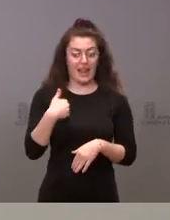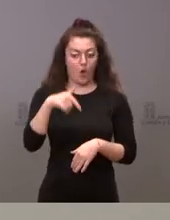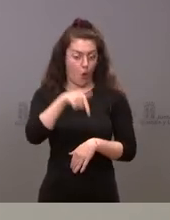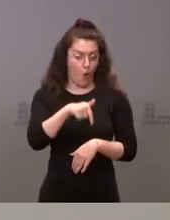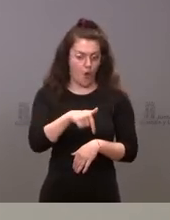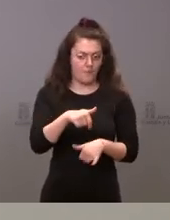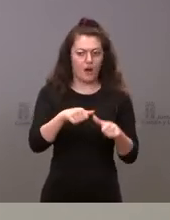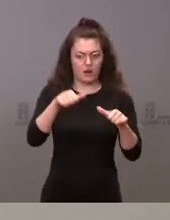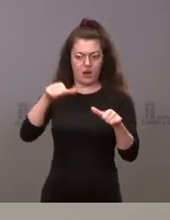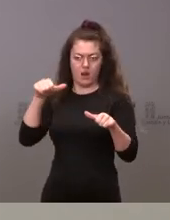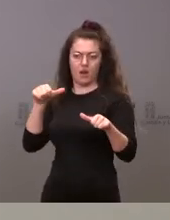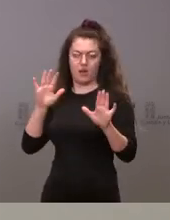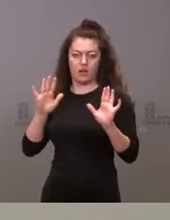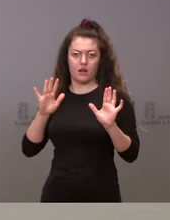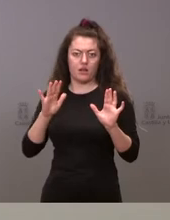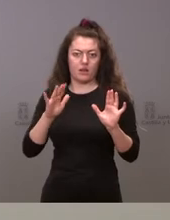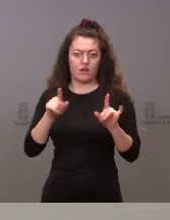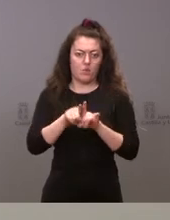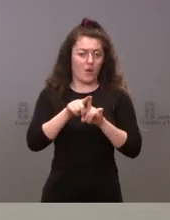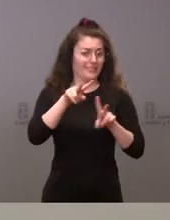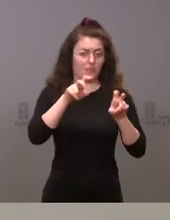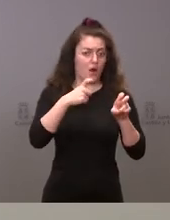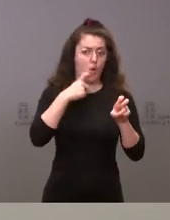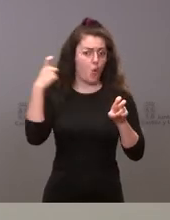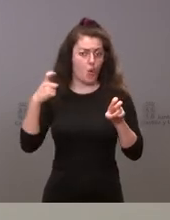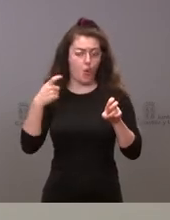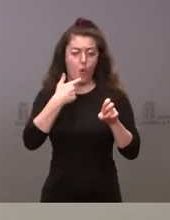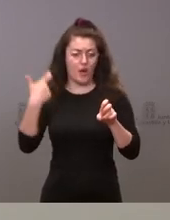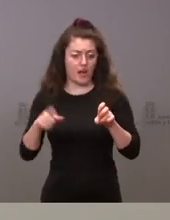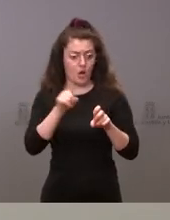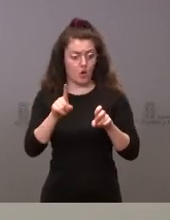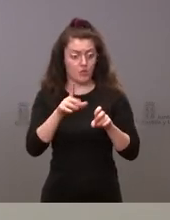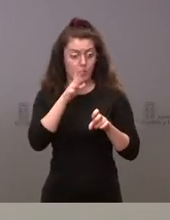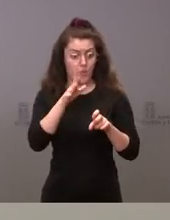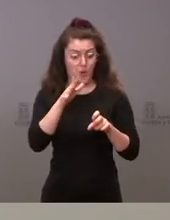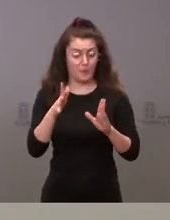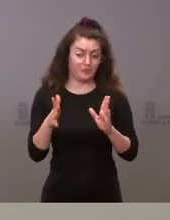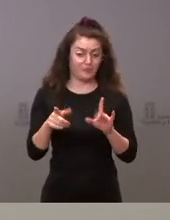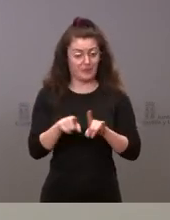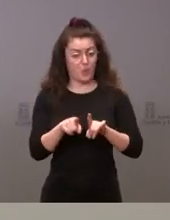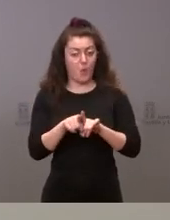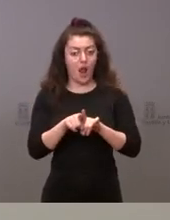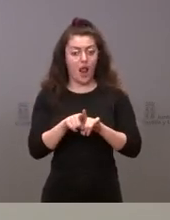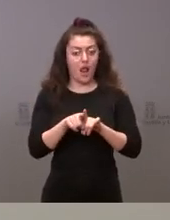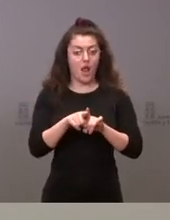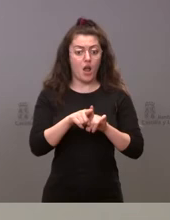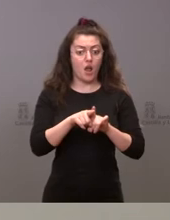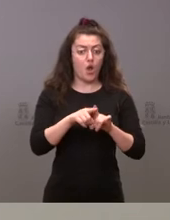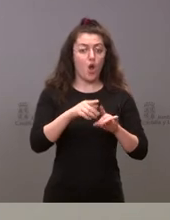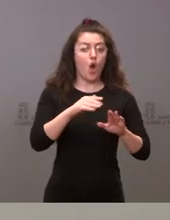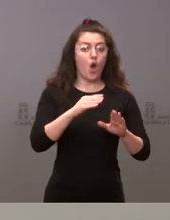no es de la situación actual no es ni siquiera del tema de Ucrania donde hay dificultades de suministro de muchos